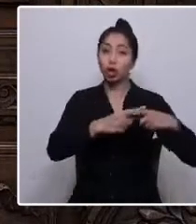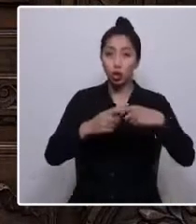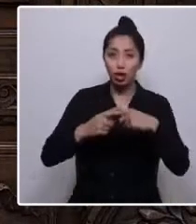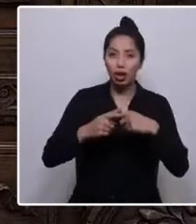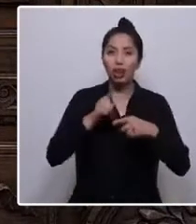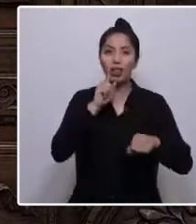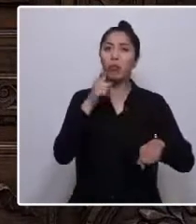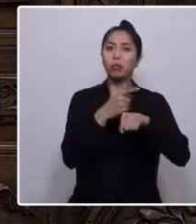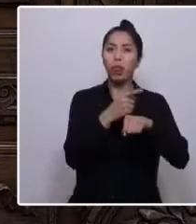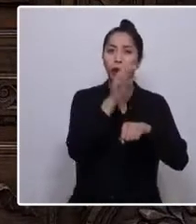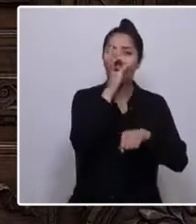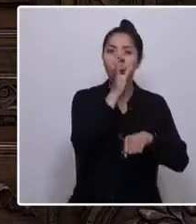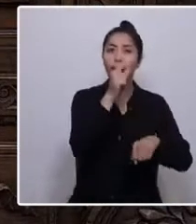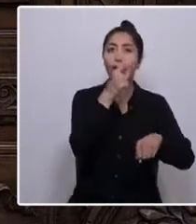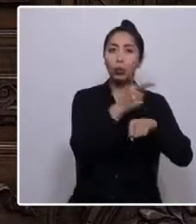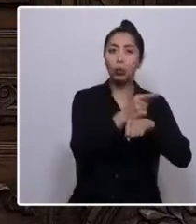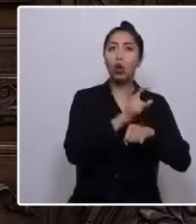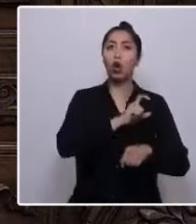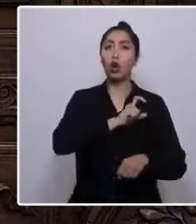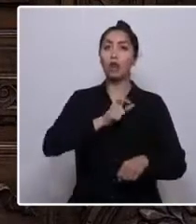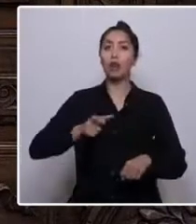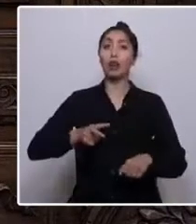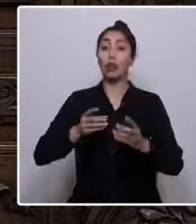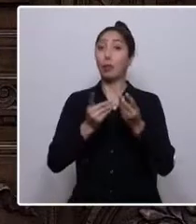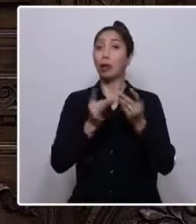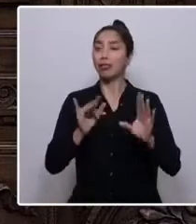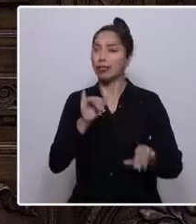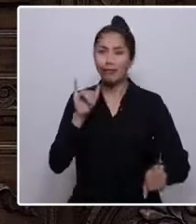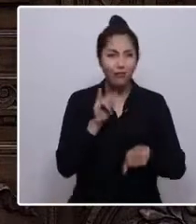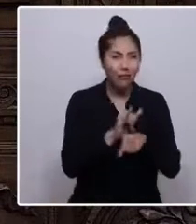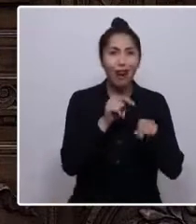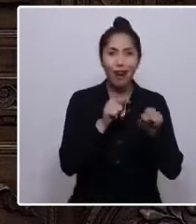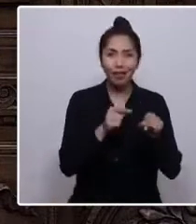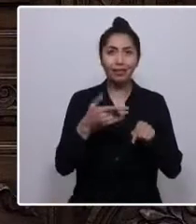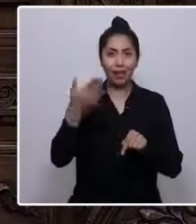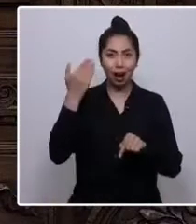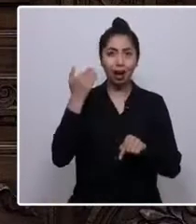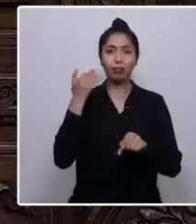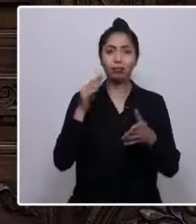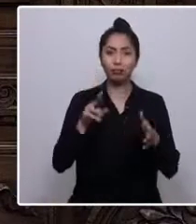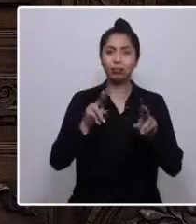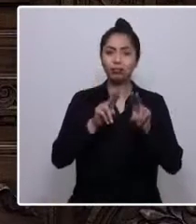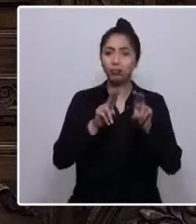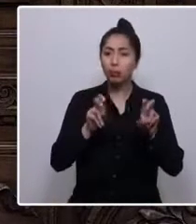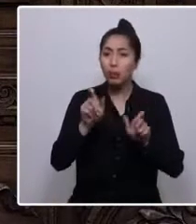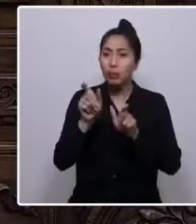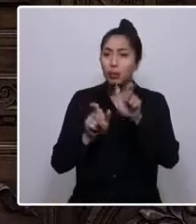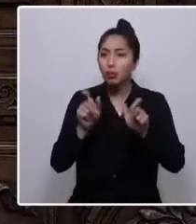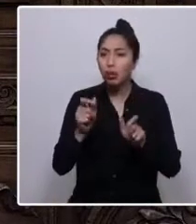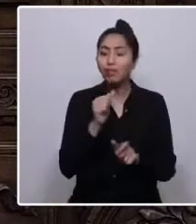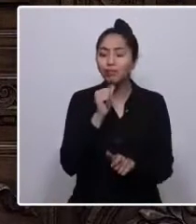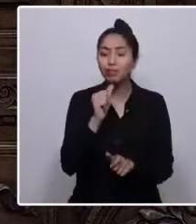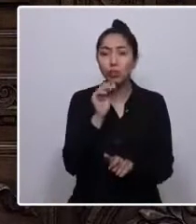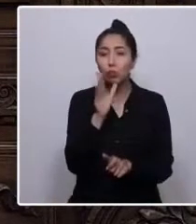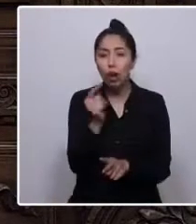y perpetuado por los gobiernos pseudo-democráticos, que empuja la vida de quien no tiene recursos al borde de la desesperación.